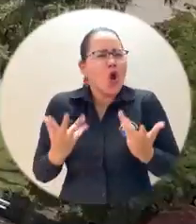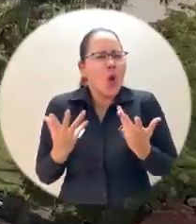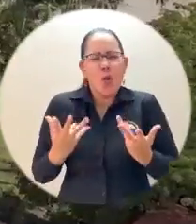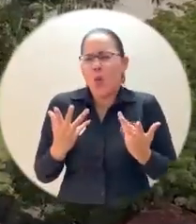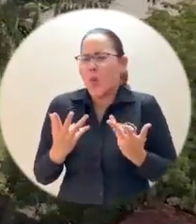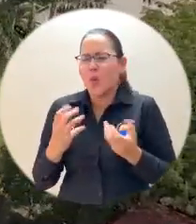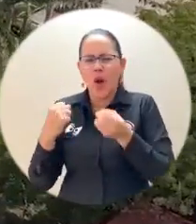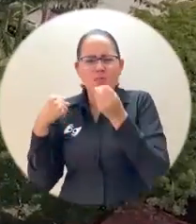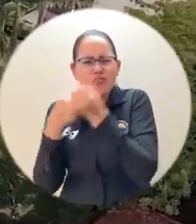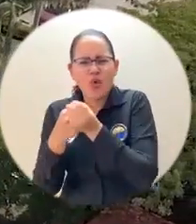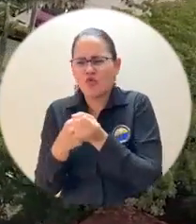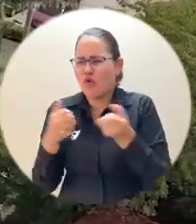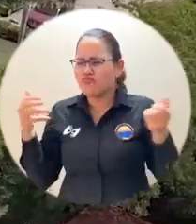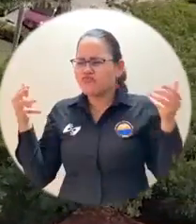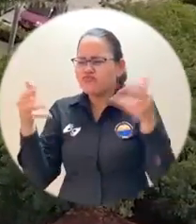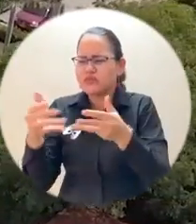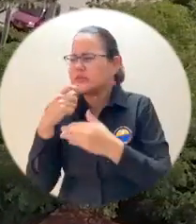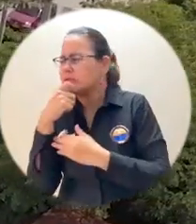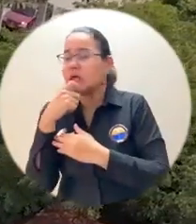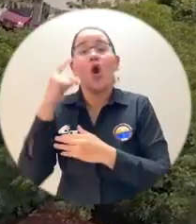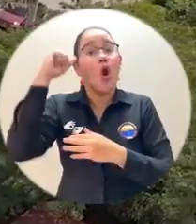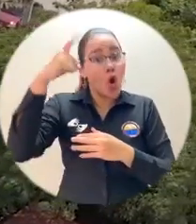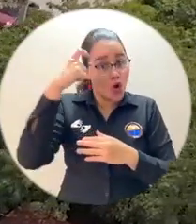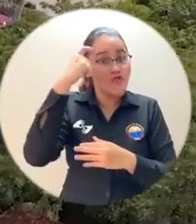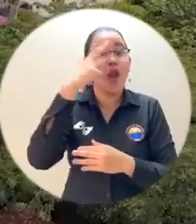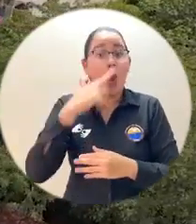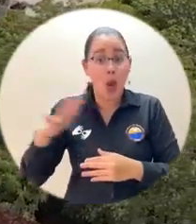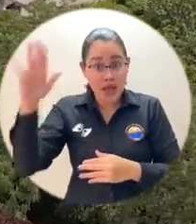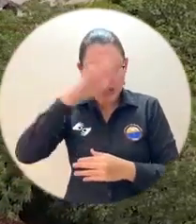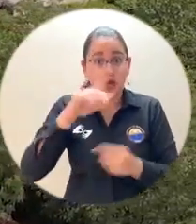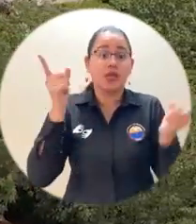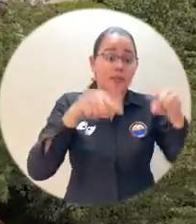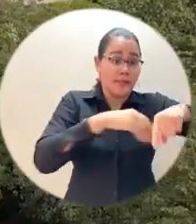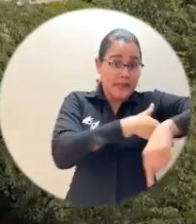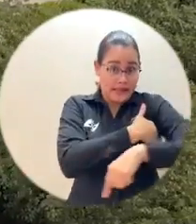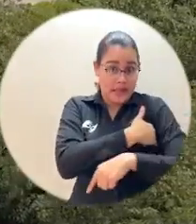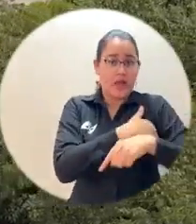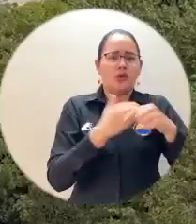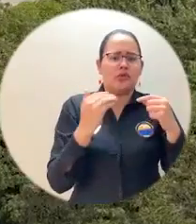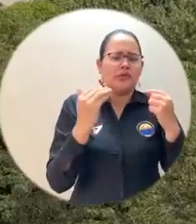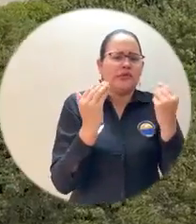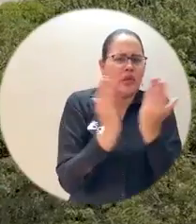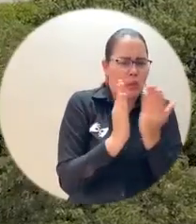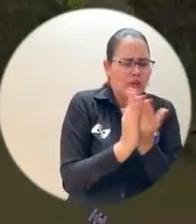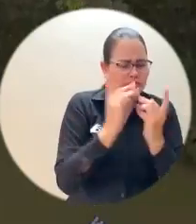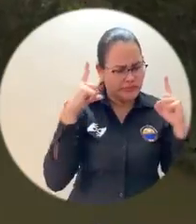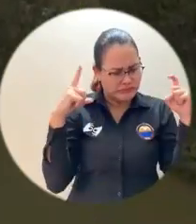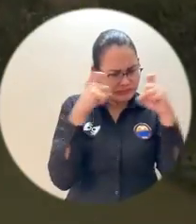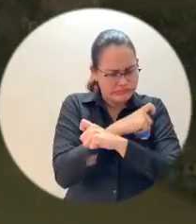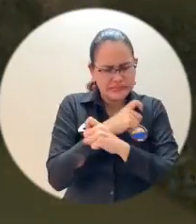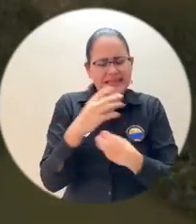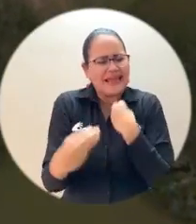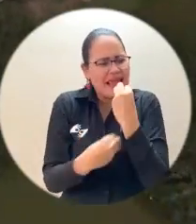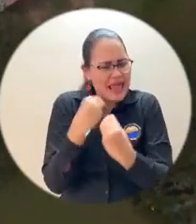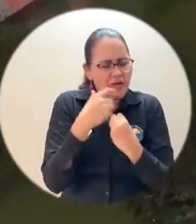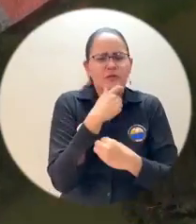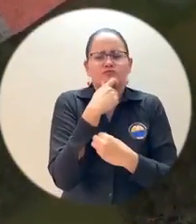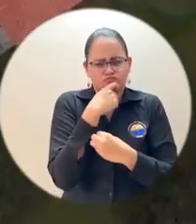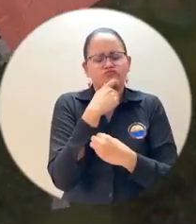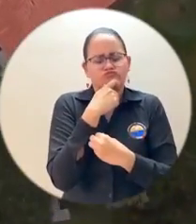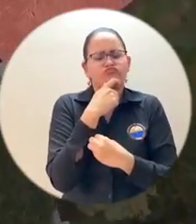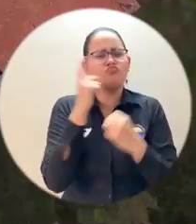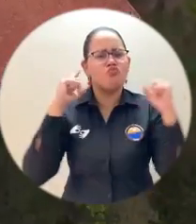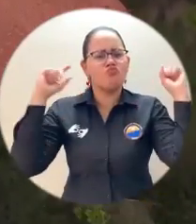y el gobierno nacional, el Ministerio de Educación decidieron hacer la apuesta